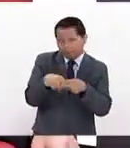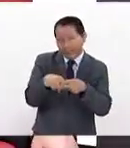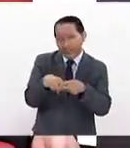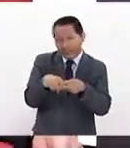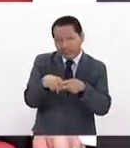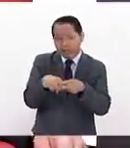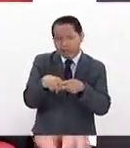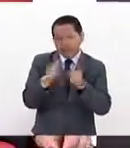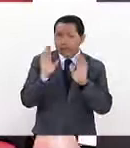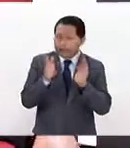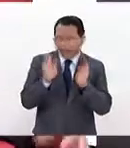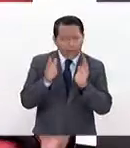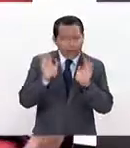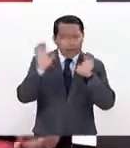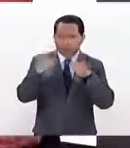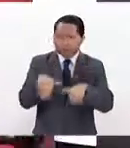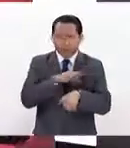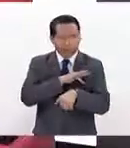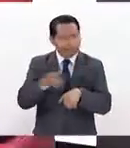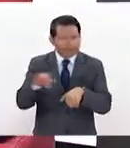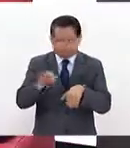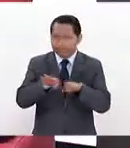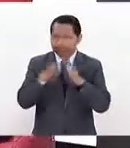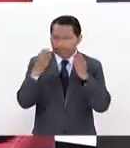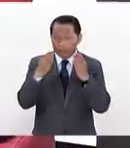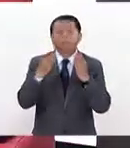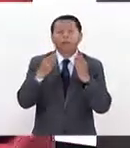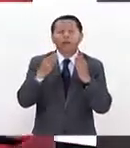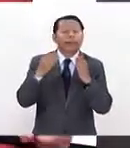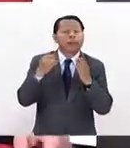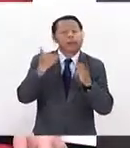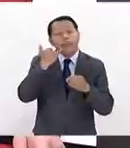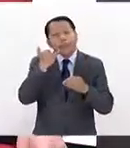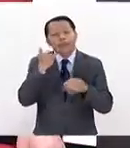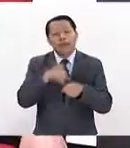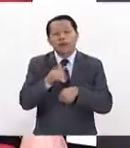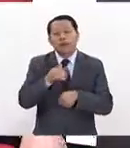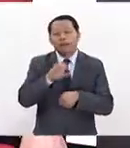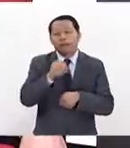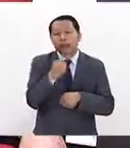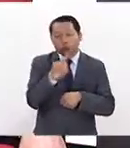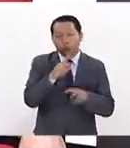las inscripciones y el teléfono al que se pueden comunicar para pedir informes es